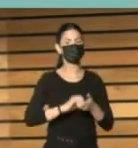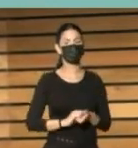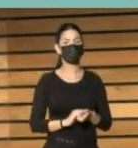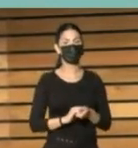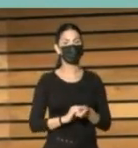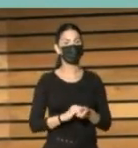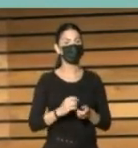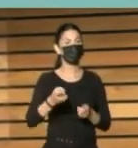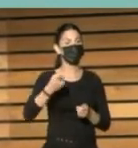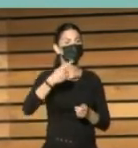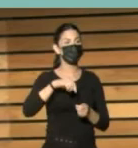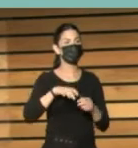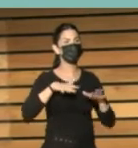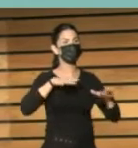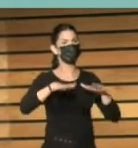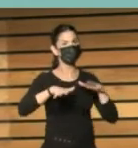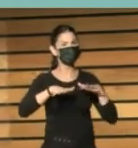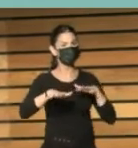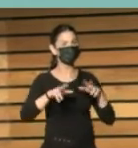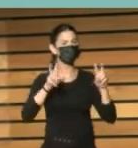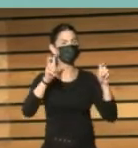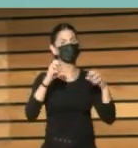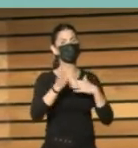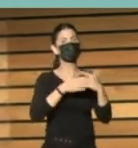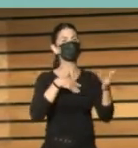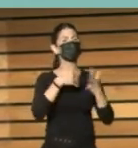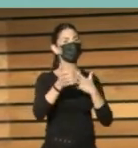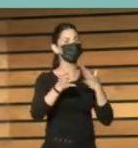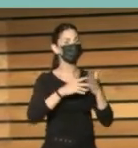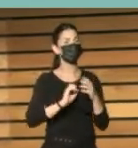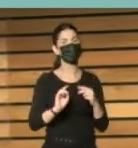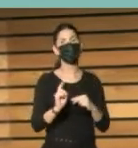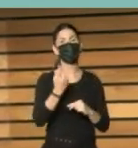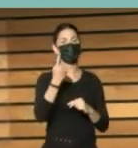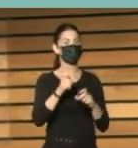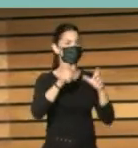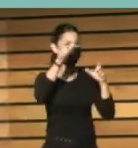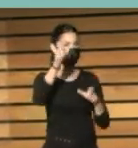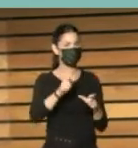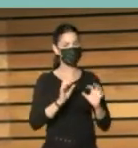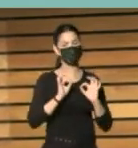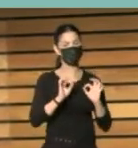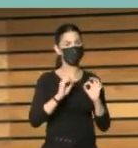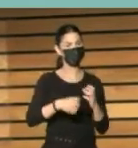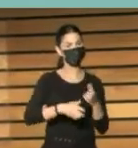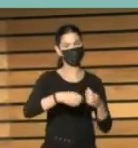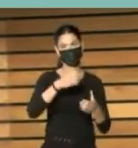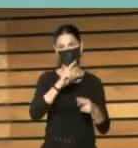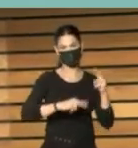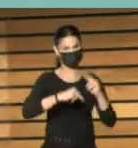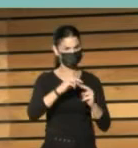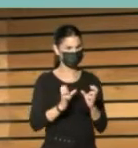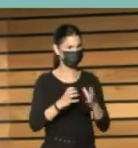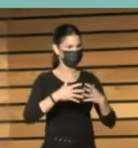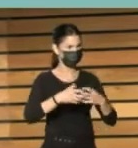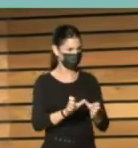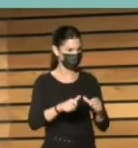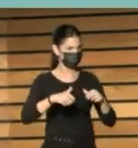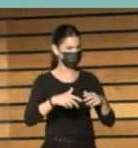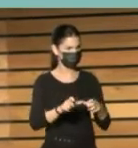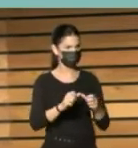recuerda el tembloroso movimiento de aquellas manos que trazaron los primeros alfabetos. Concederéis que el alfabeto,